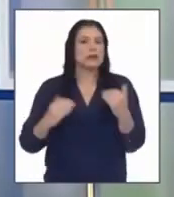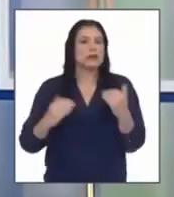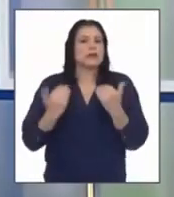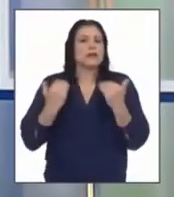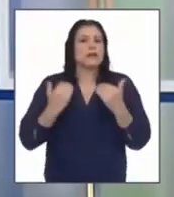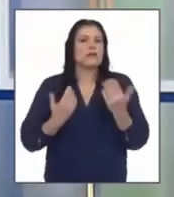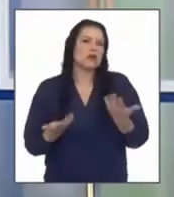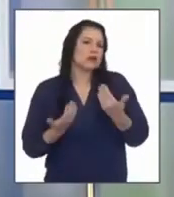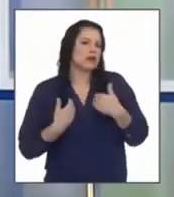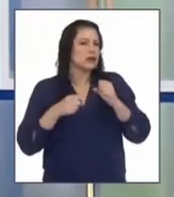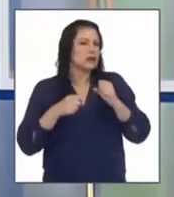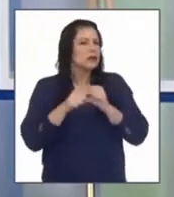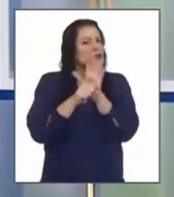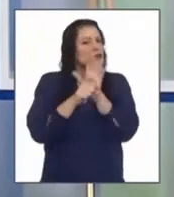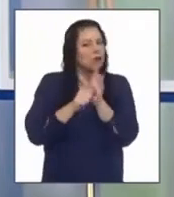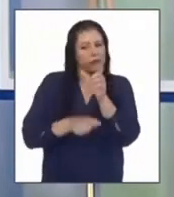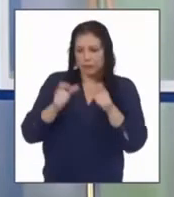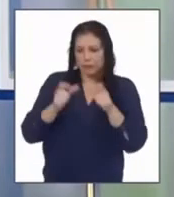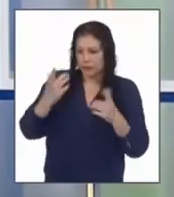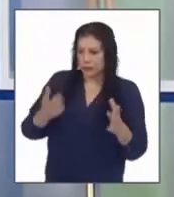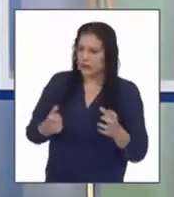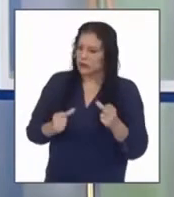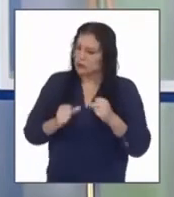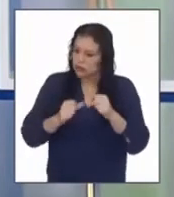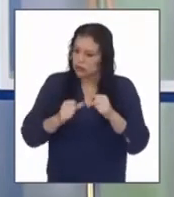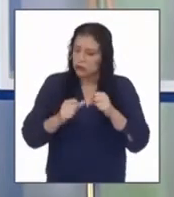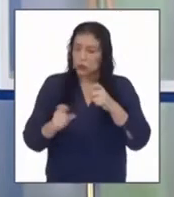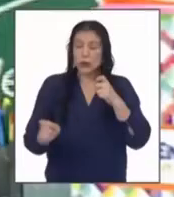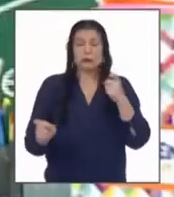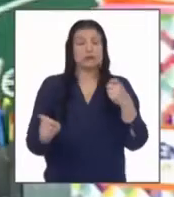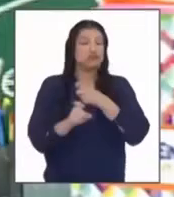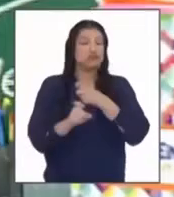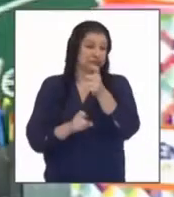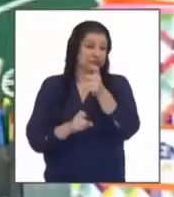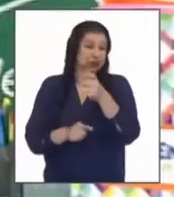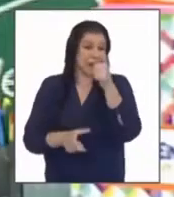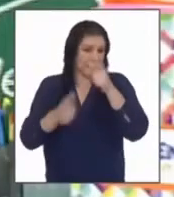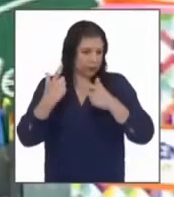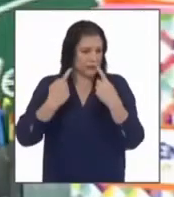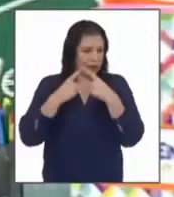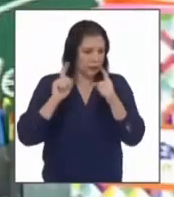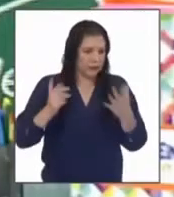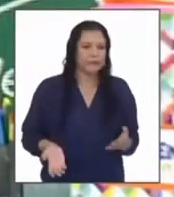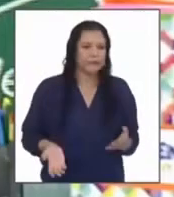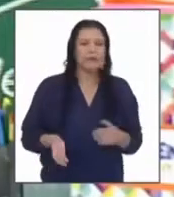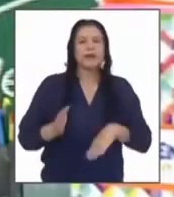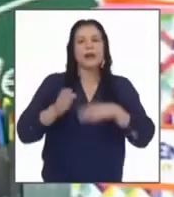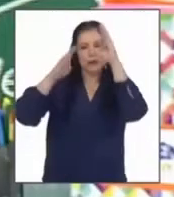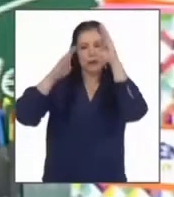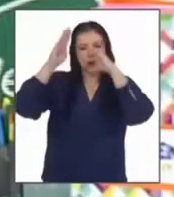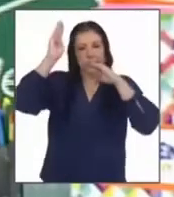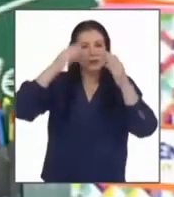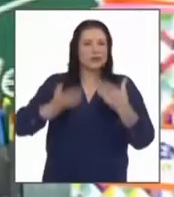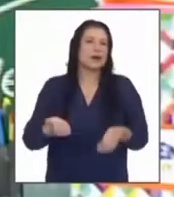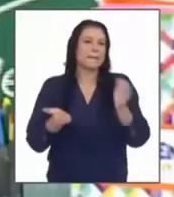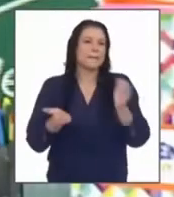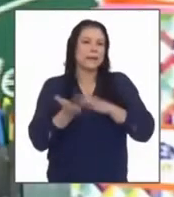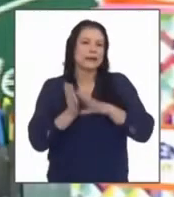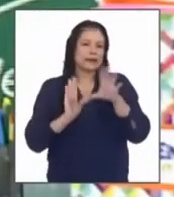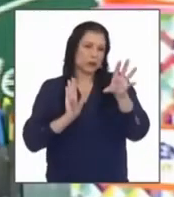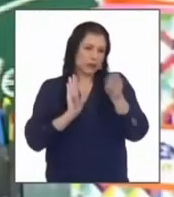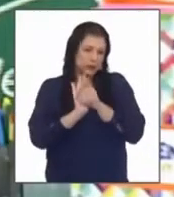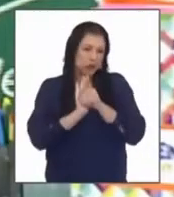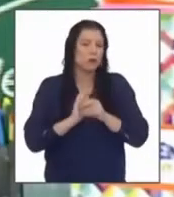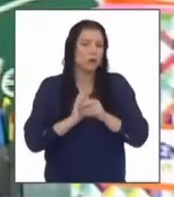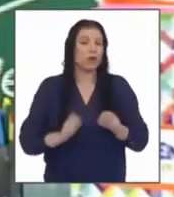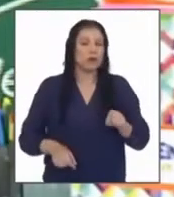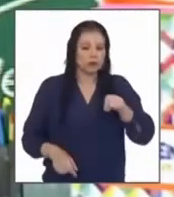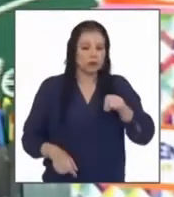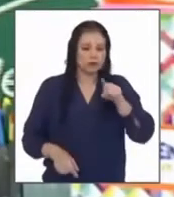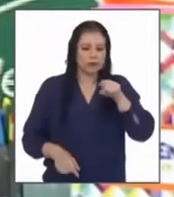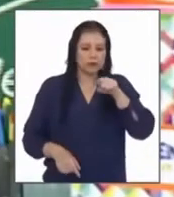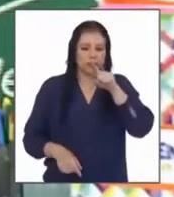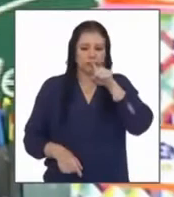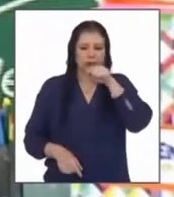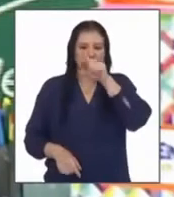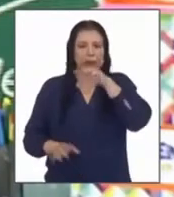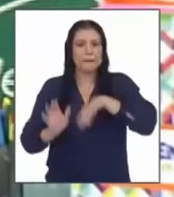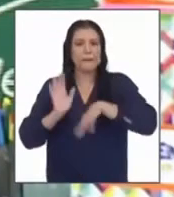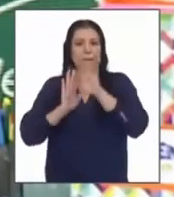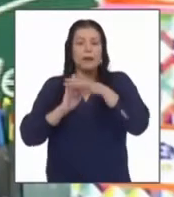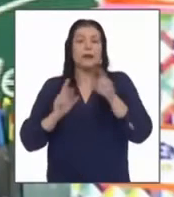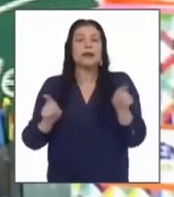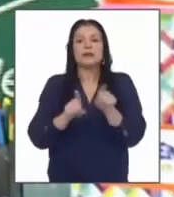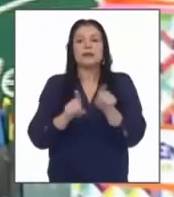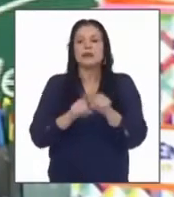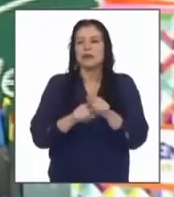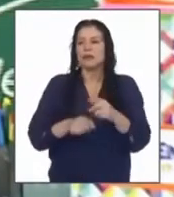el kobe 19 que nos sigue afectando de una manera variada la preocupación más latente es la del contagio y el porcentaje en aumento pero también la situación